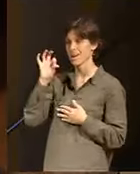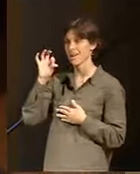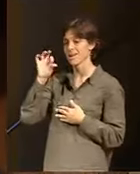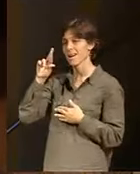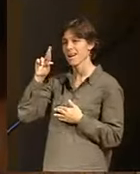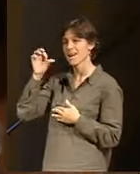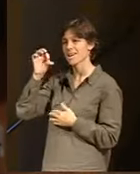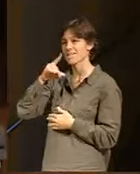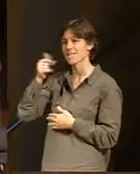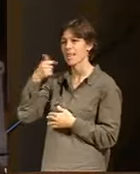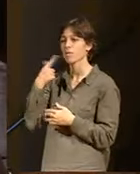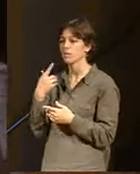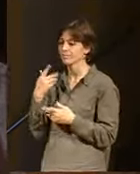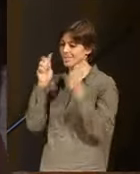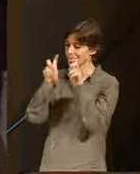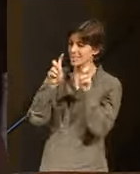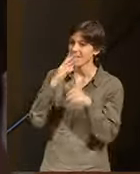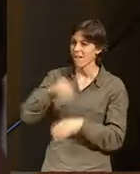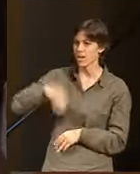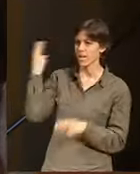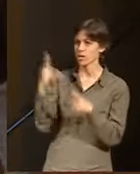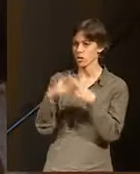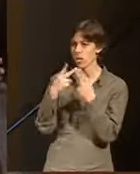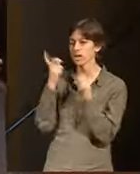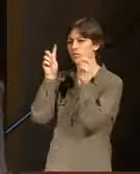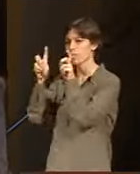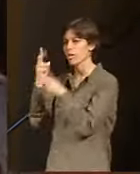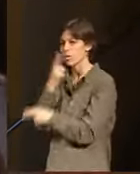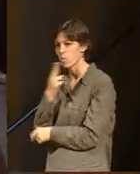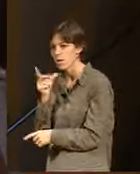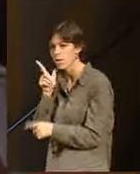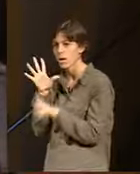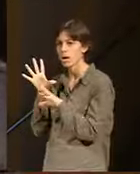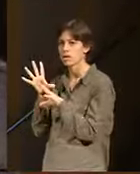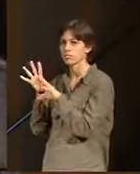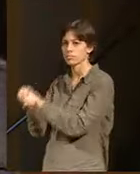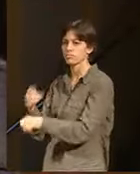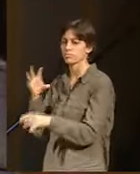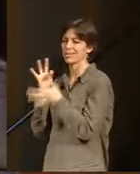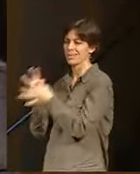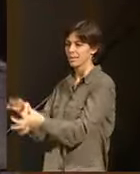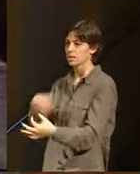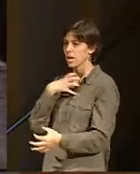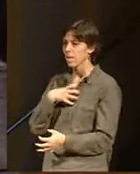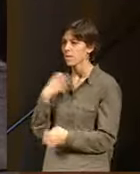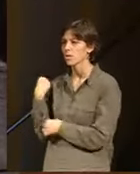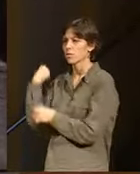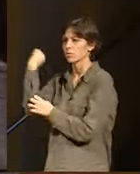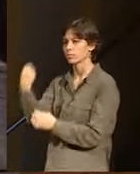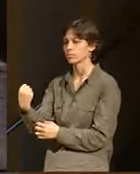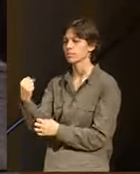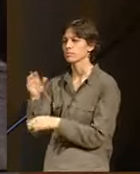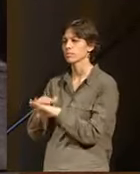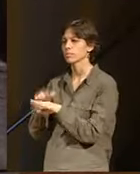la formación en habilidades sociales y la formación ocupacional directamente relacionada con un empleo, les ayudamos a